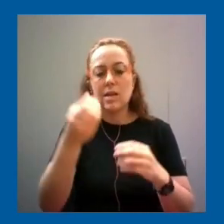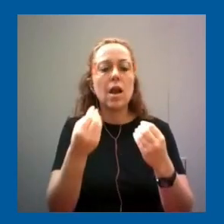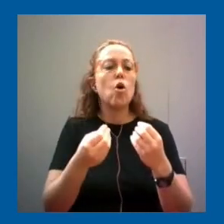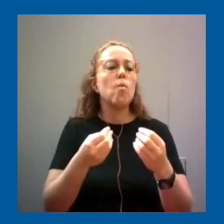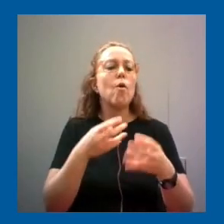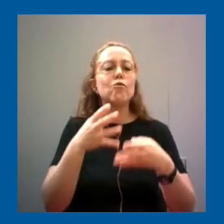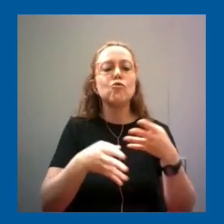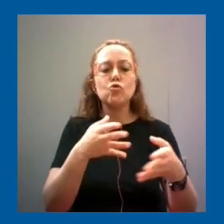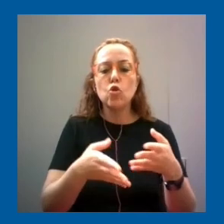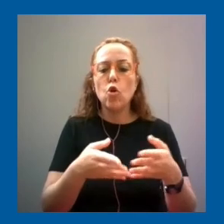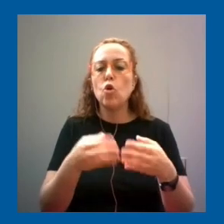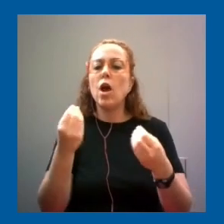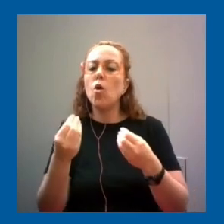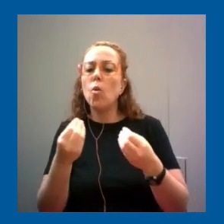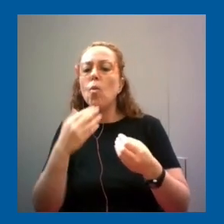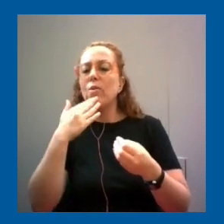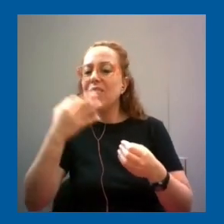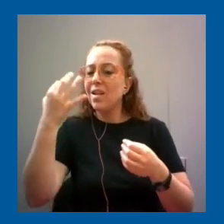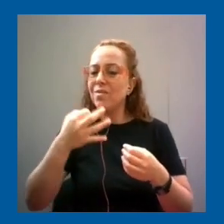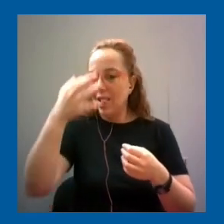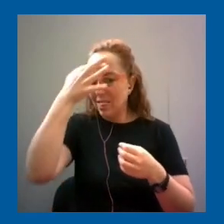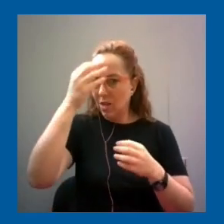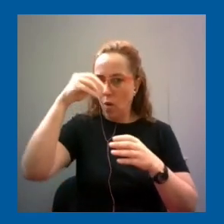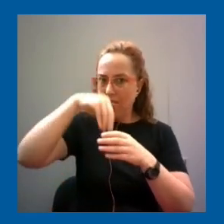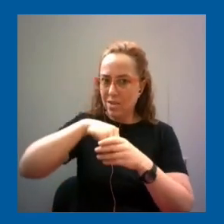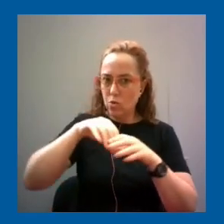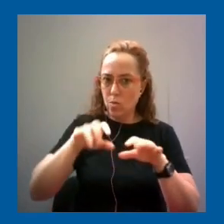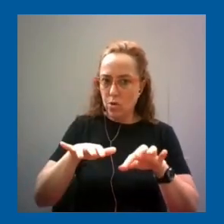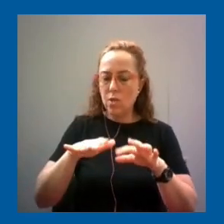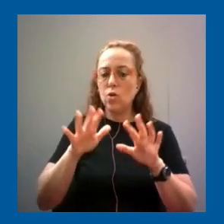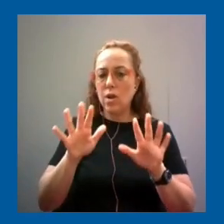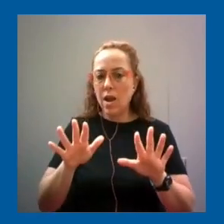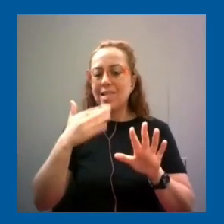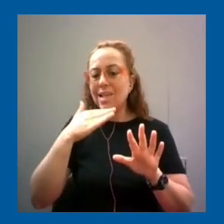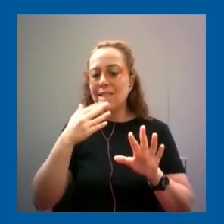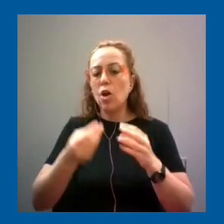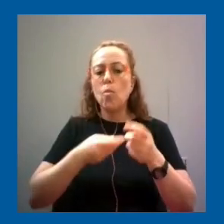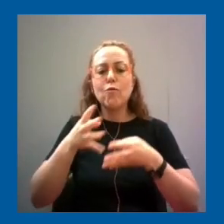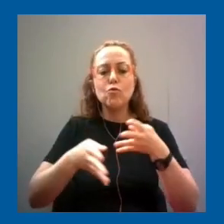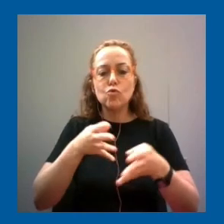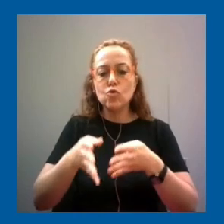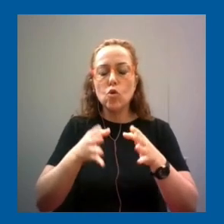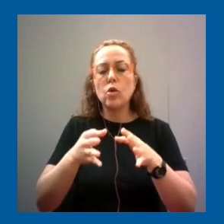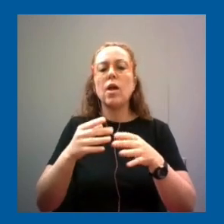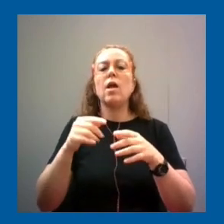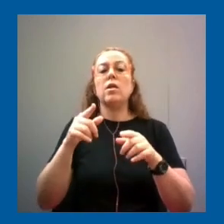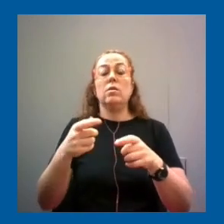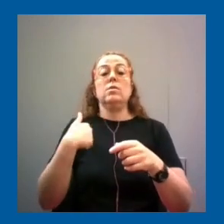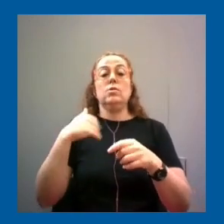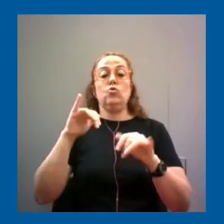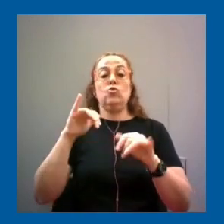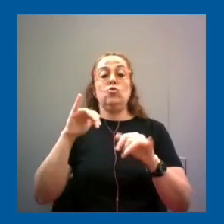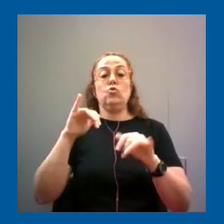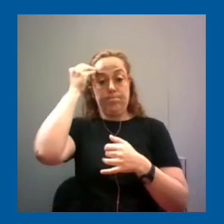qué no y por dónde pasan nuestros datos. Eso nos permite abordar temas que se abordan en las otras